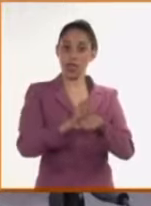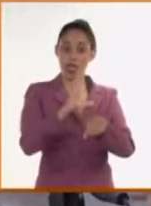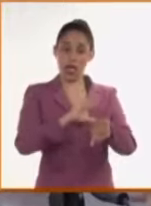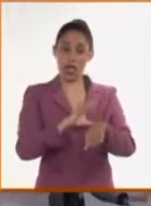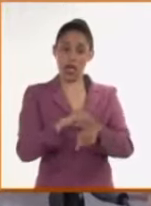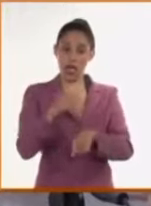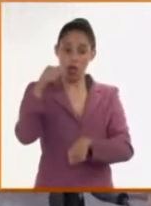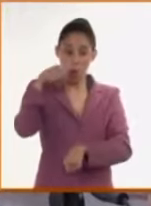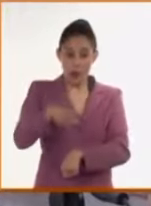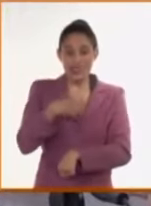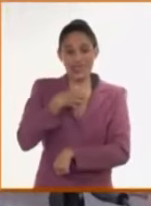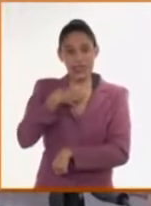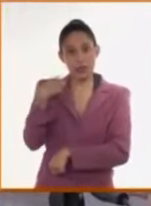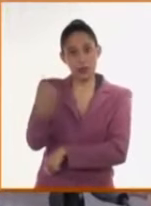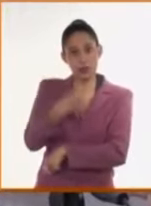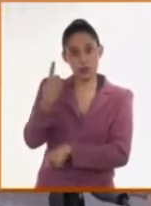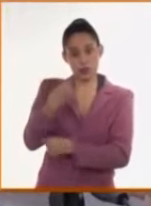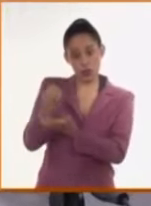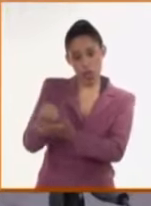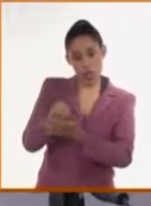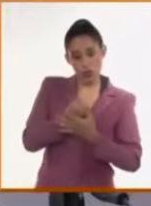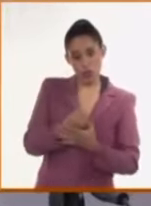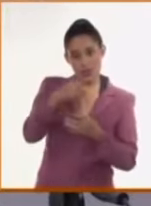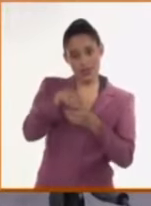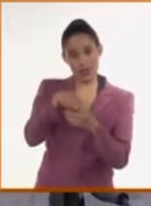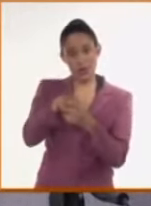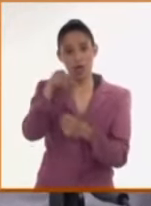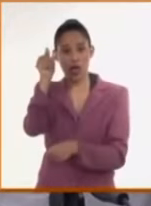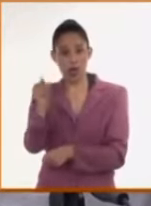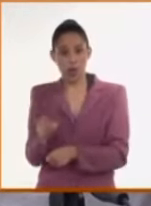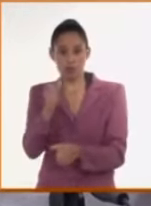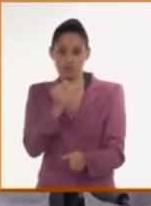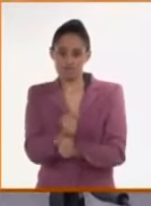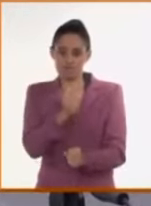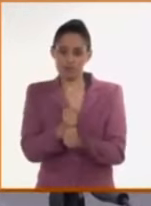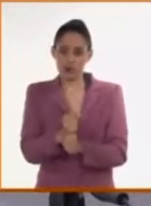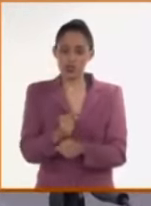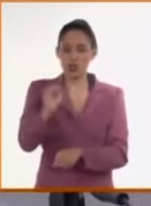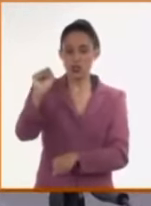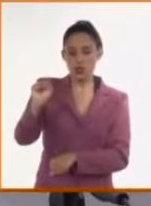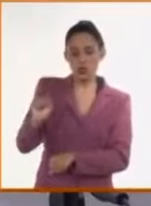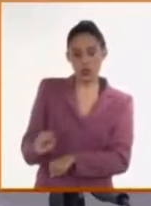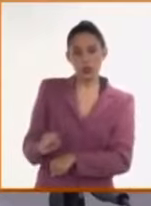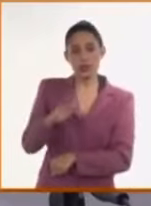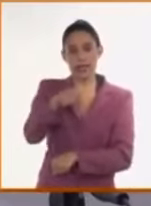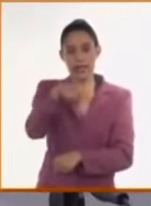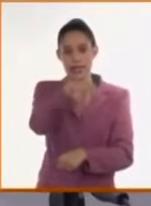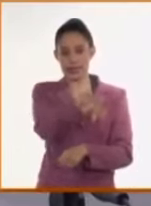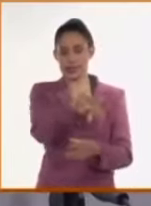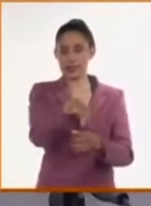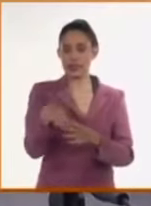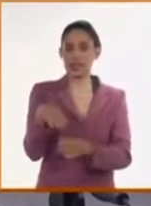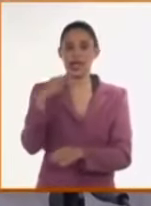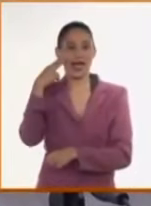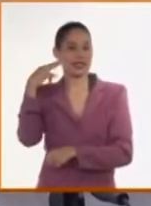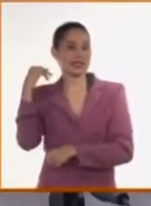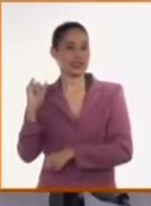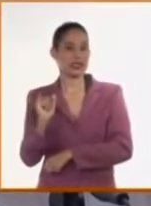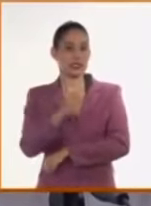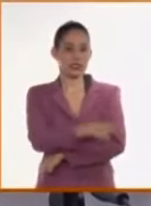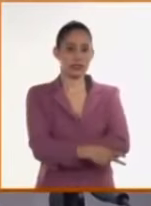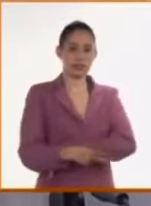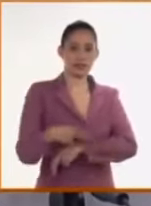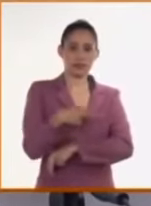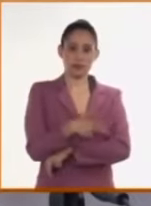tenemos 53 colaboradores de la salud cubanos que están en el sur. Se ubican en la geografía de Haití, en la península